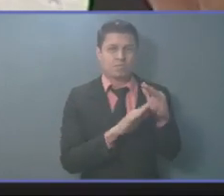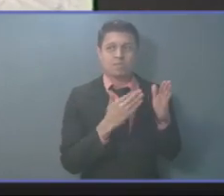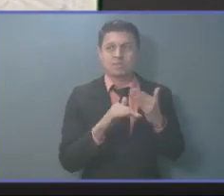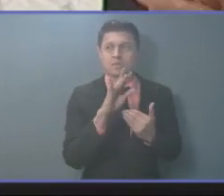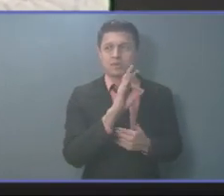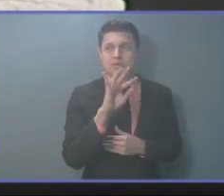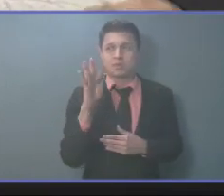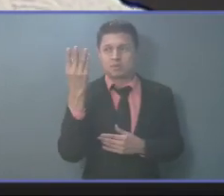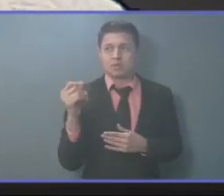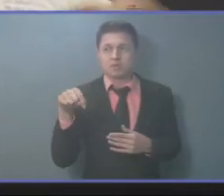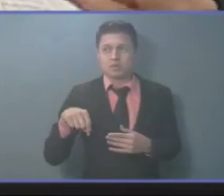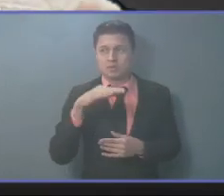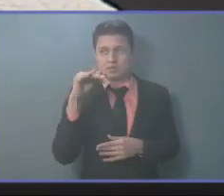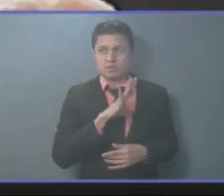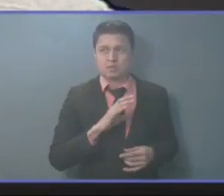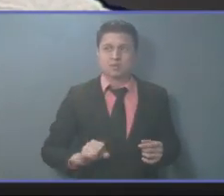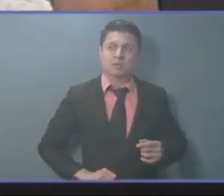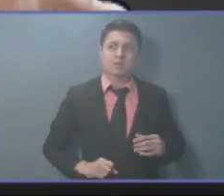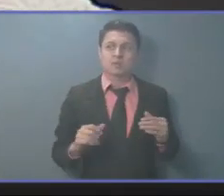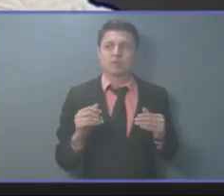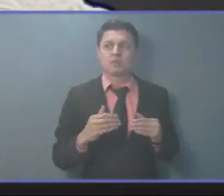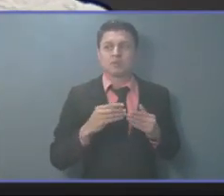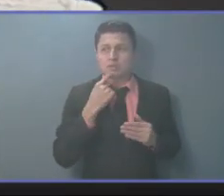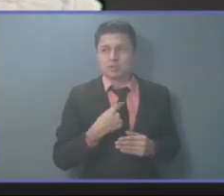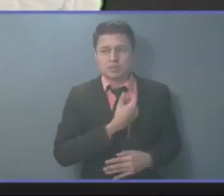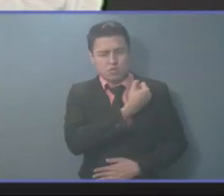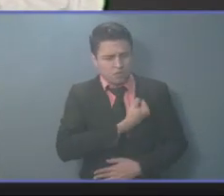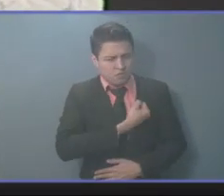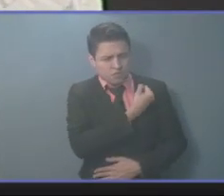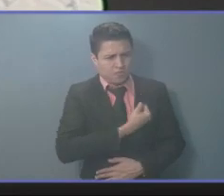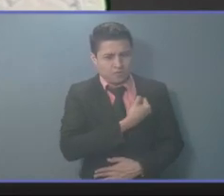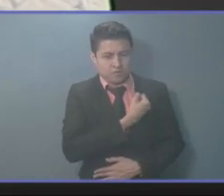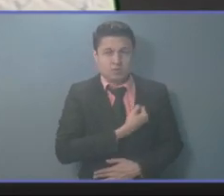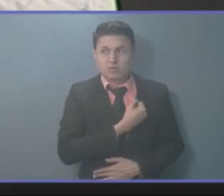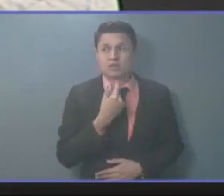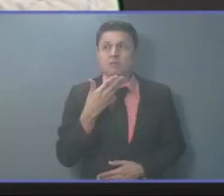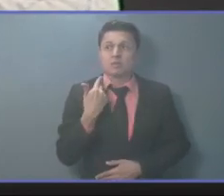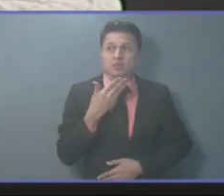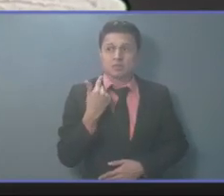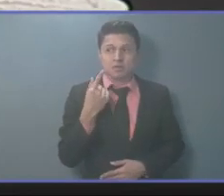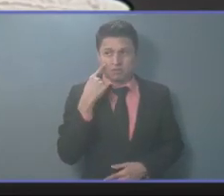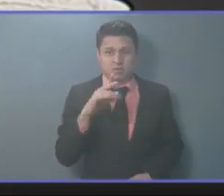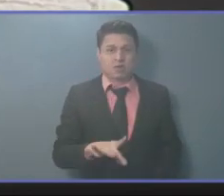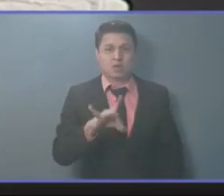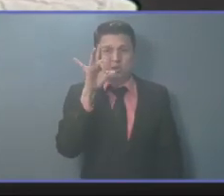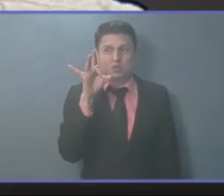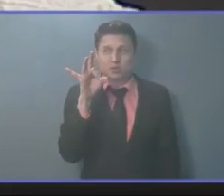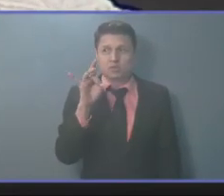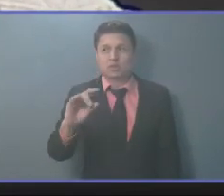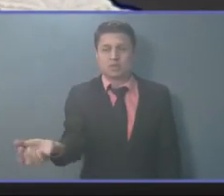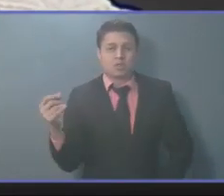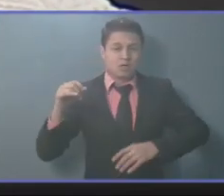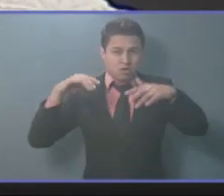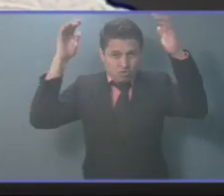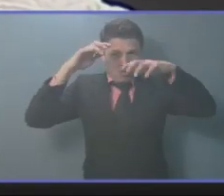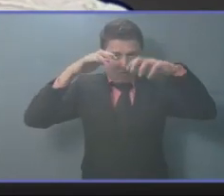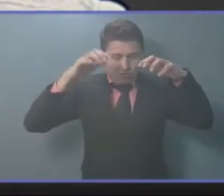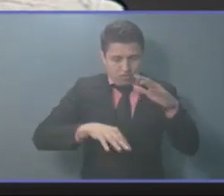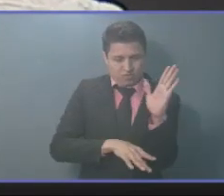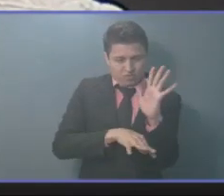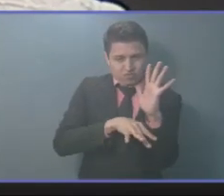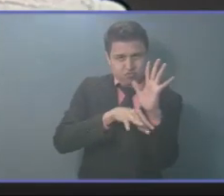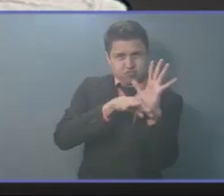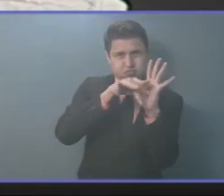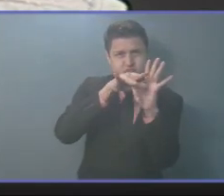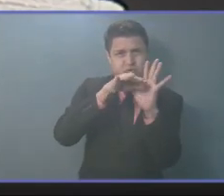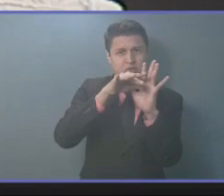días de este pueblo salvadoreño tan sufrido, lo íbamos a encontrar inundado y destrozado.